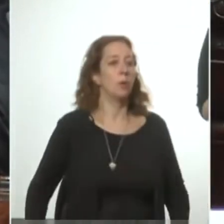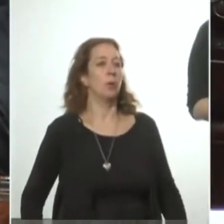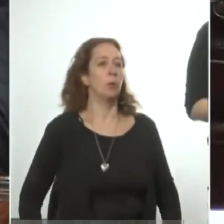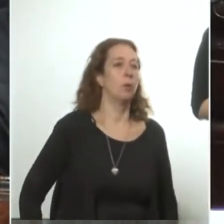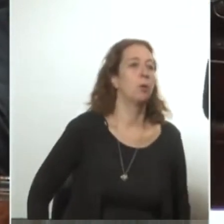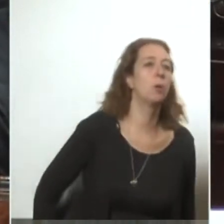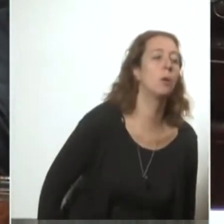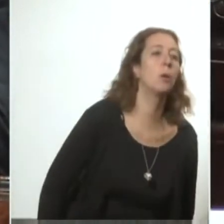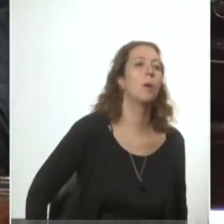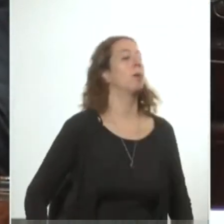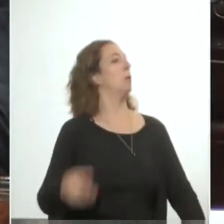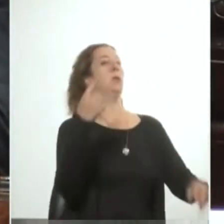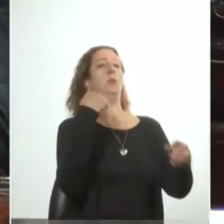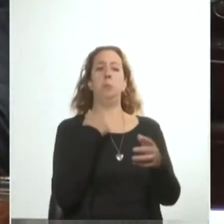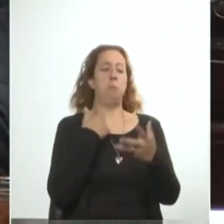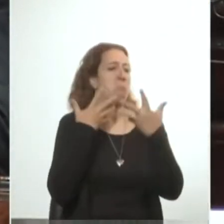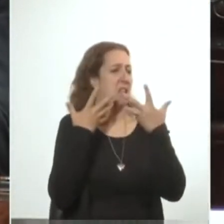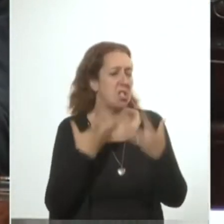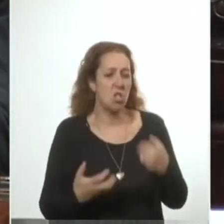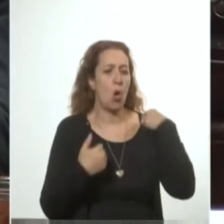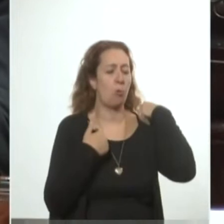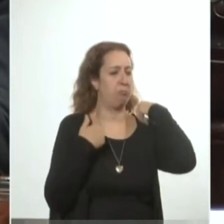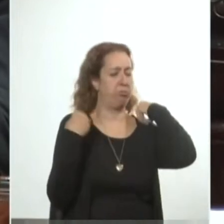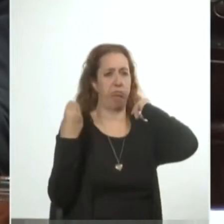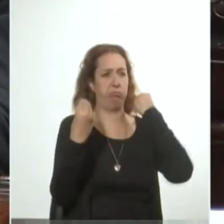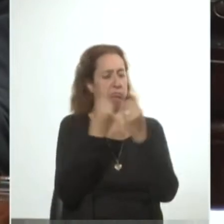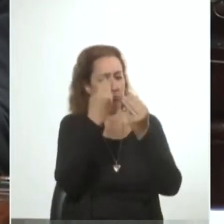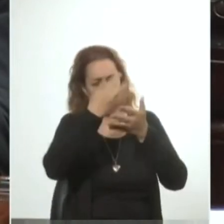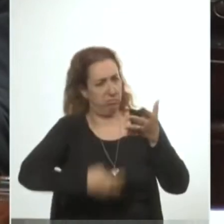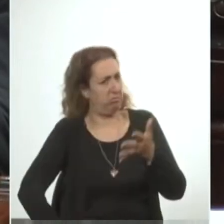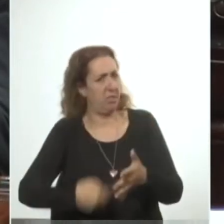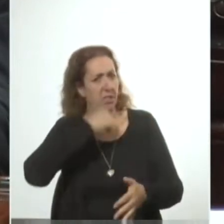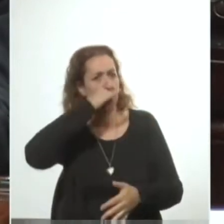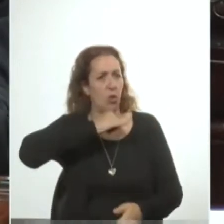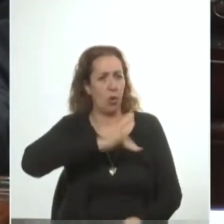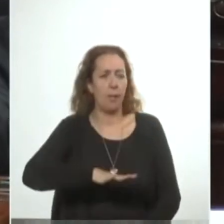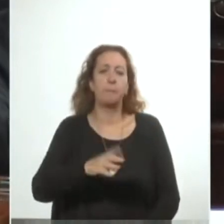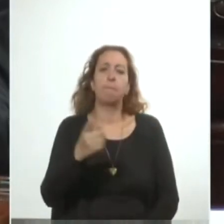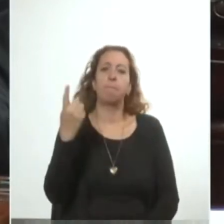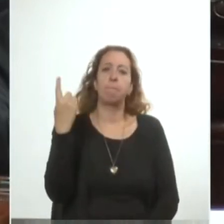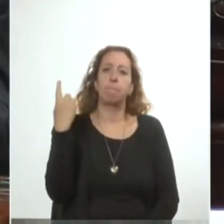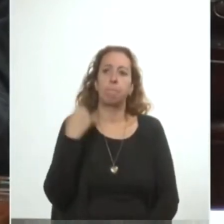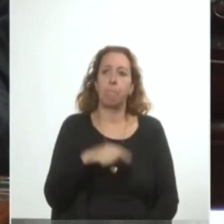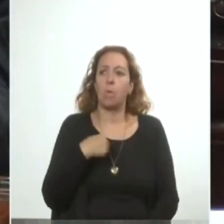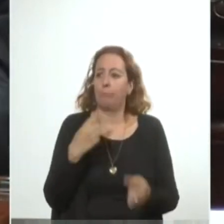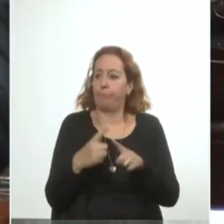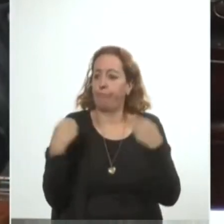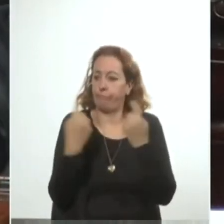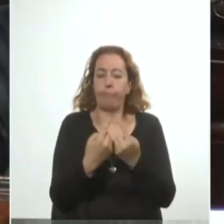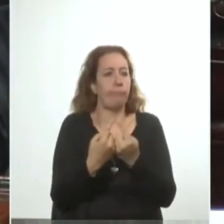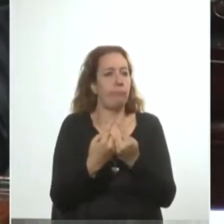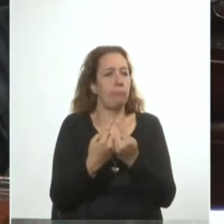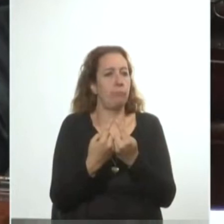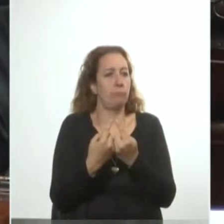emociones, de pasión. Por lo tanto, dicho esto, nosotros vamos a dar